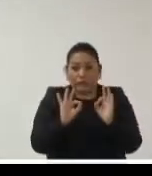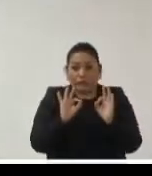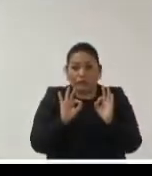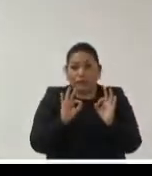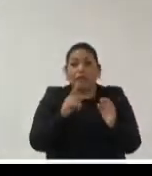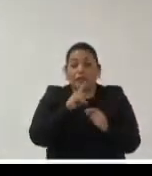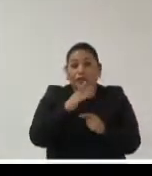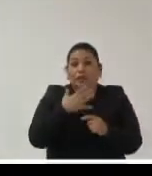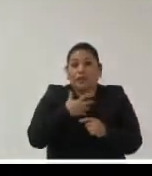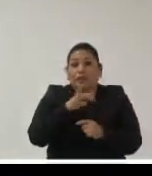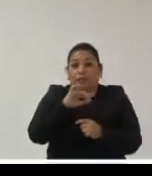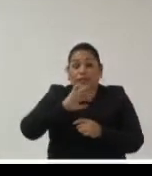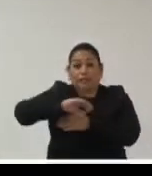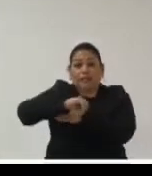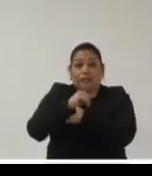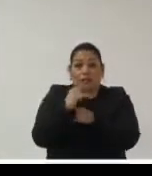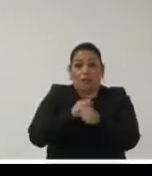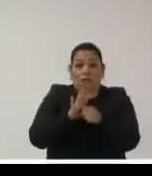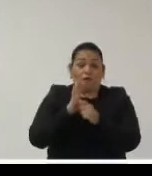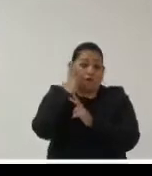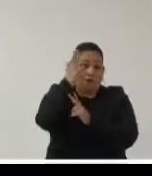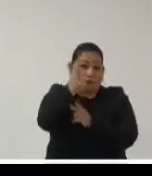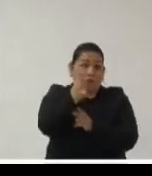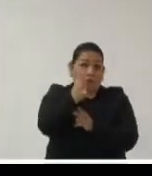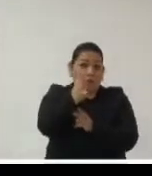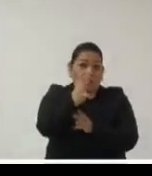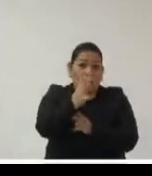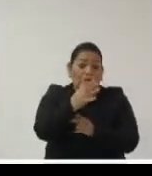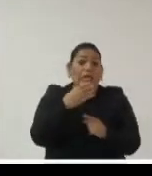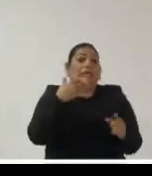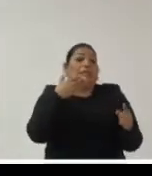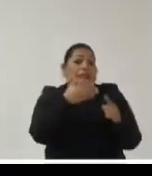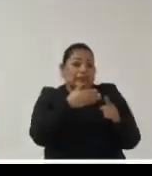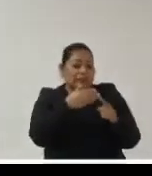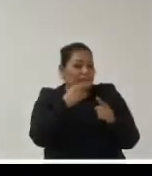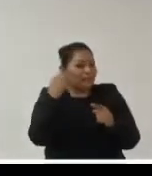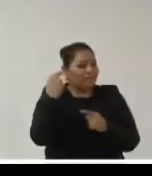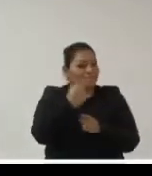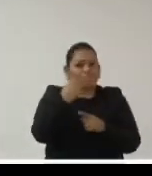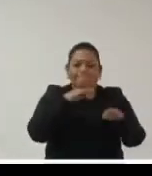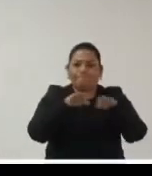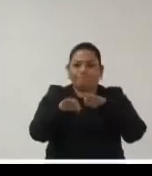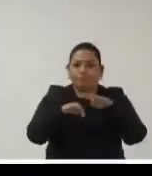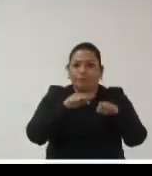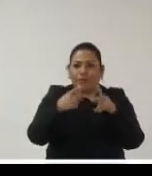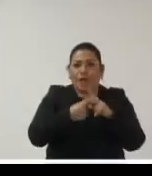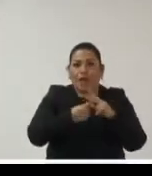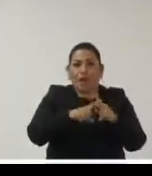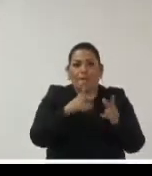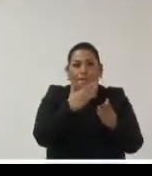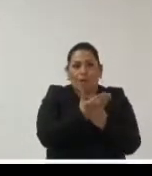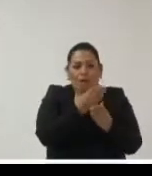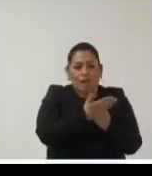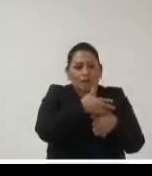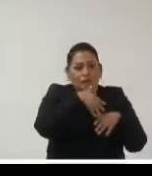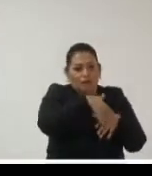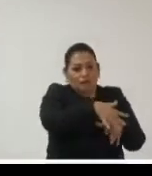documentales esas unidades de información con sentido propio necesitamos trabajar con los principios del archivista